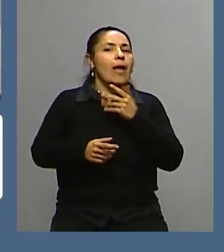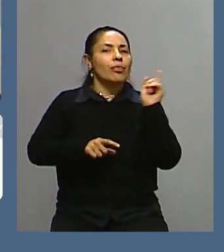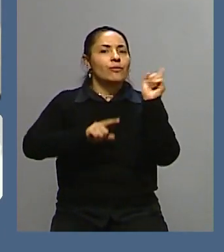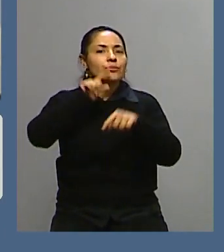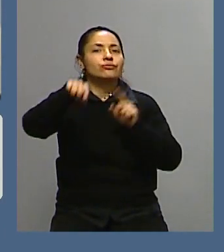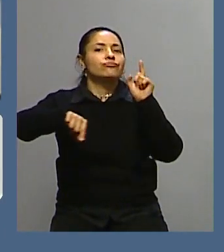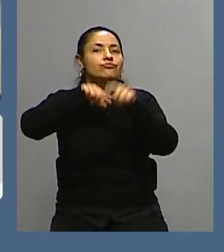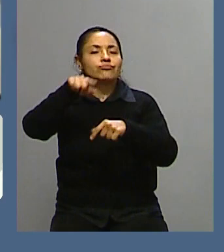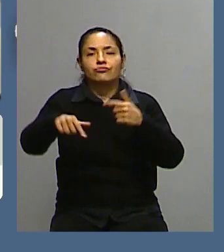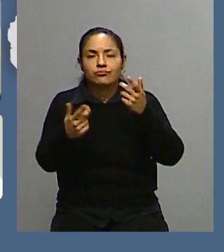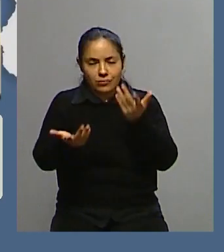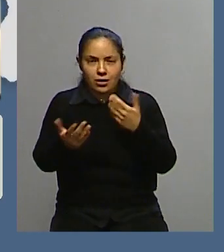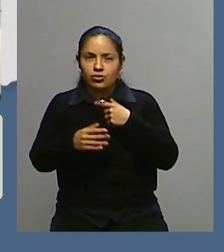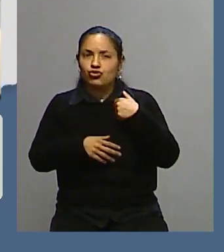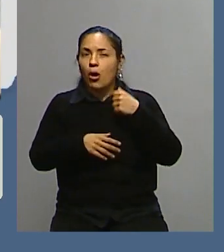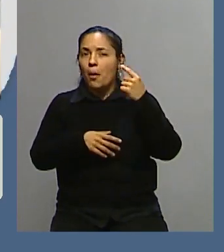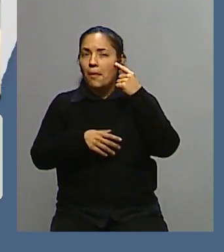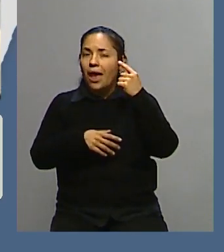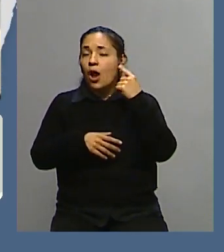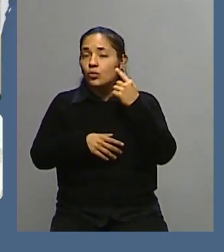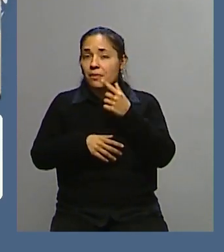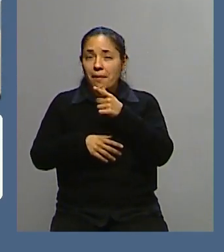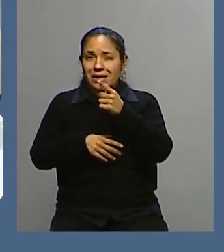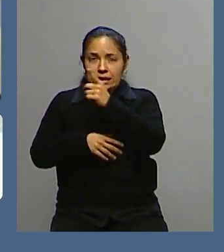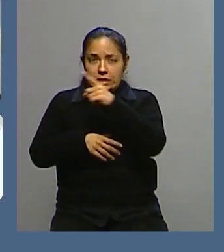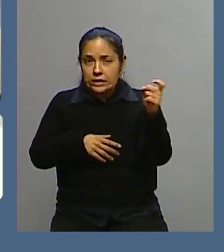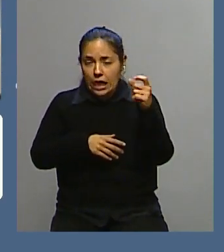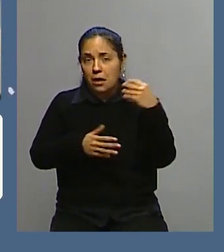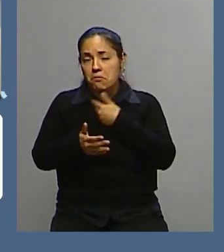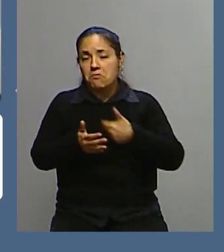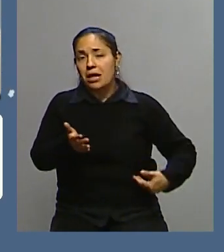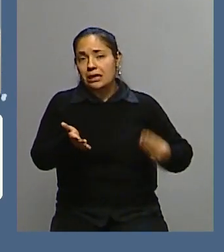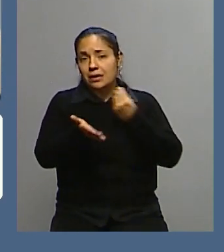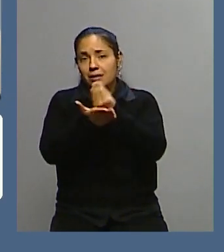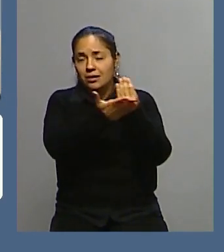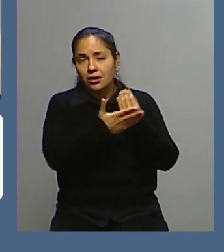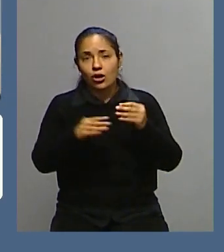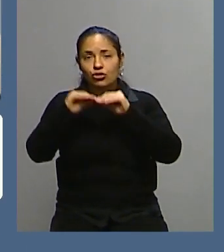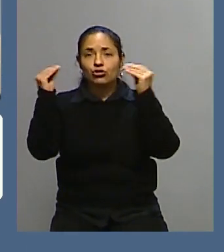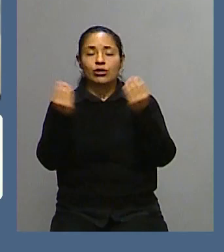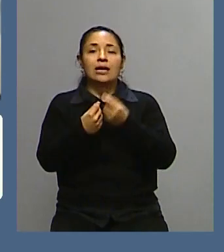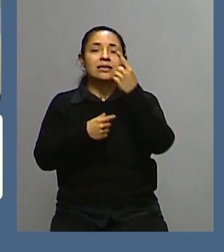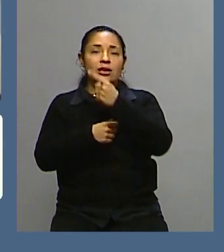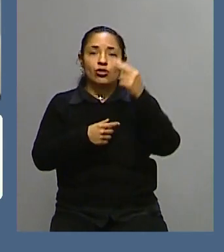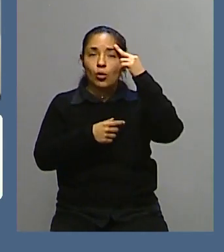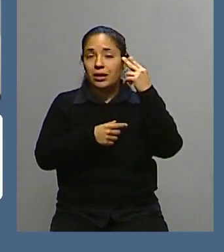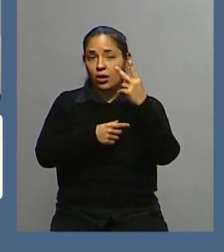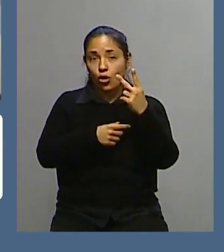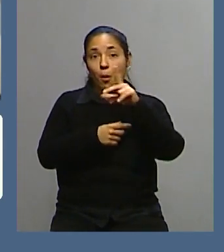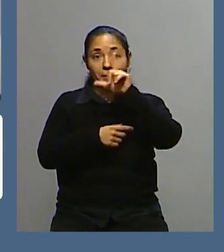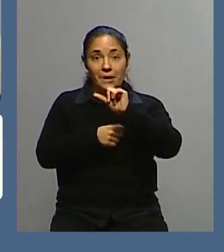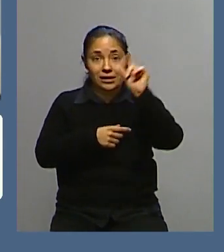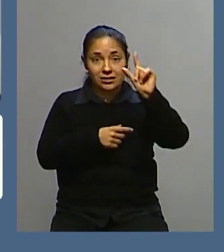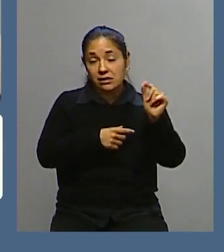Según yo escuché, se espera unos 100 mandatarios, que sobre un total de 192 países está bastante bien